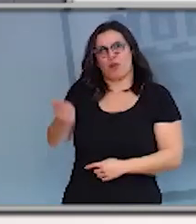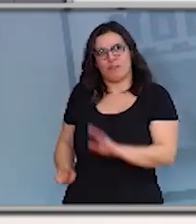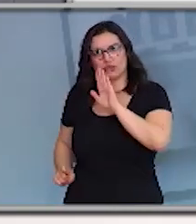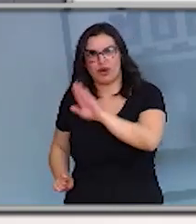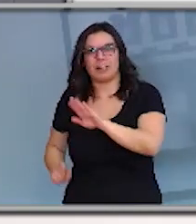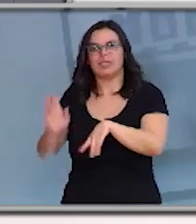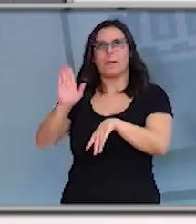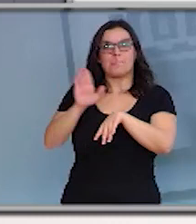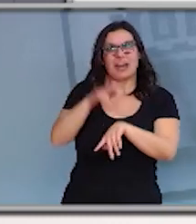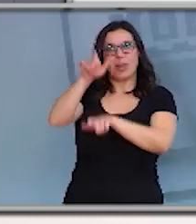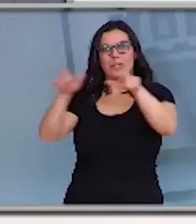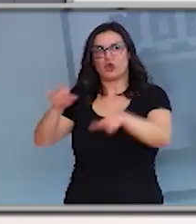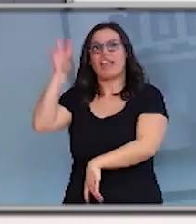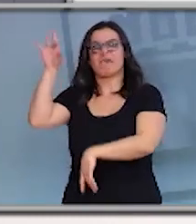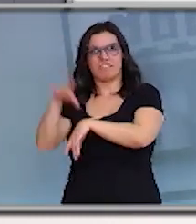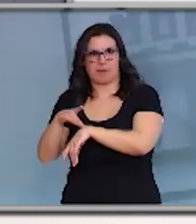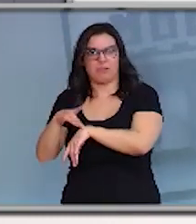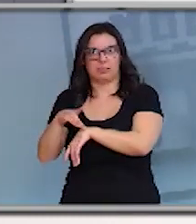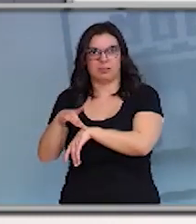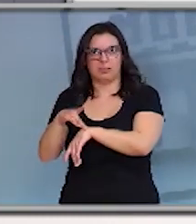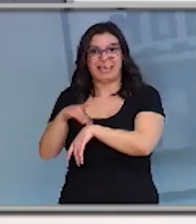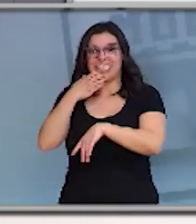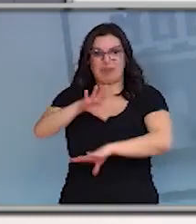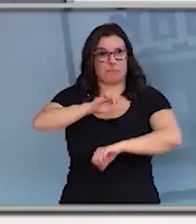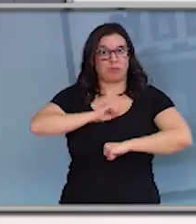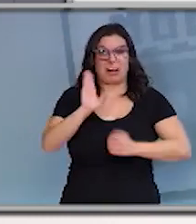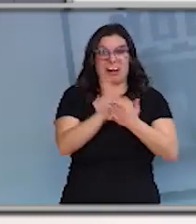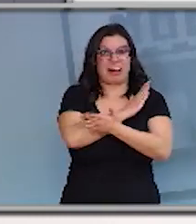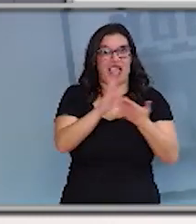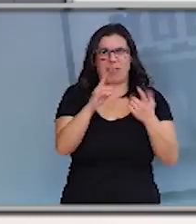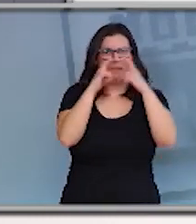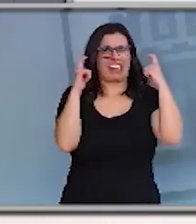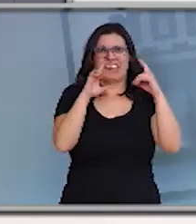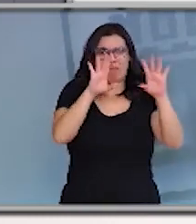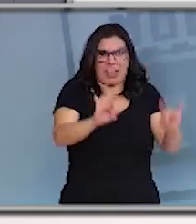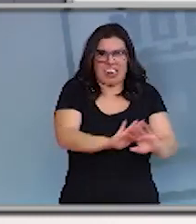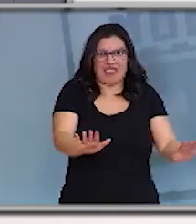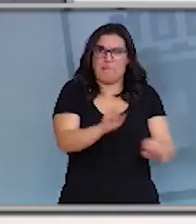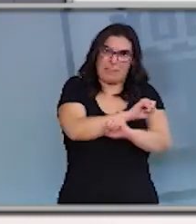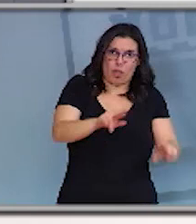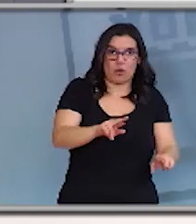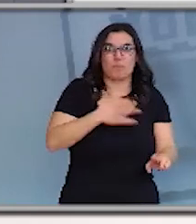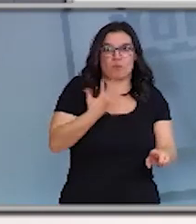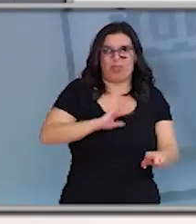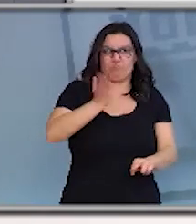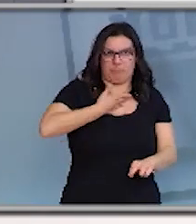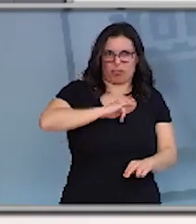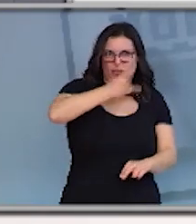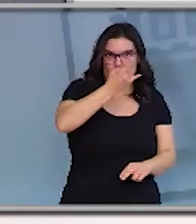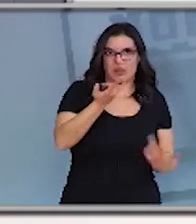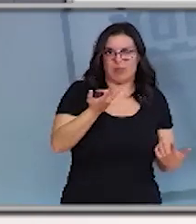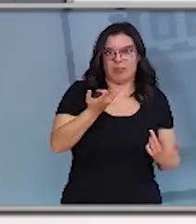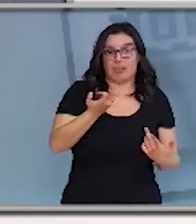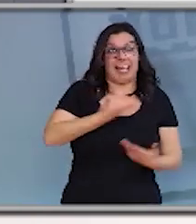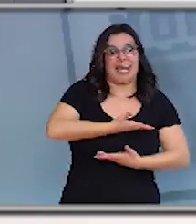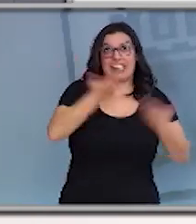mascarillas para las personas que están contaminadas aquellas personas que tienen la infección no tan síntomas son los que se tienen que poner la mascarilla